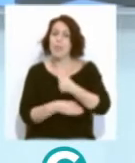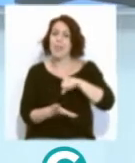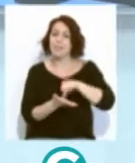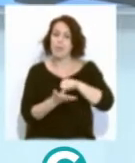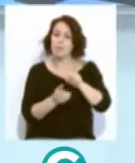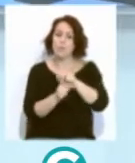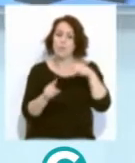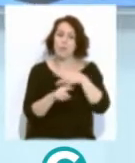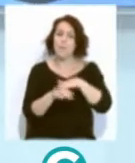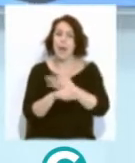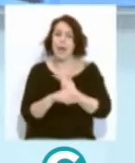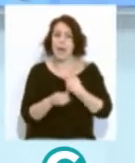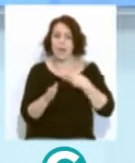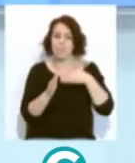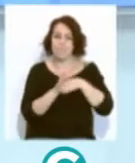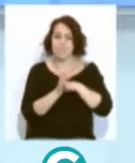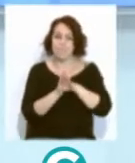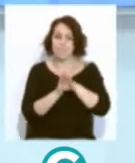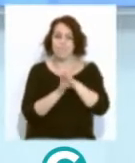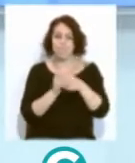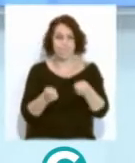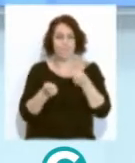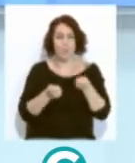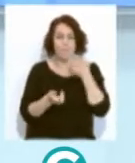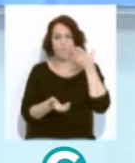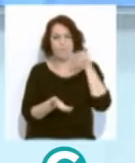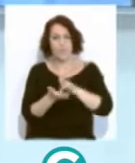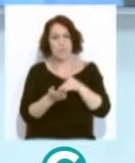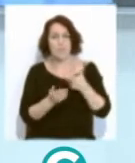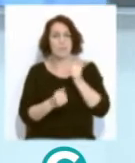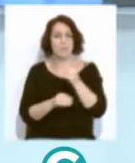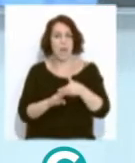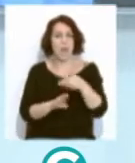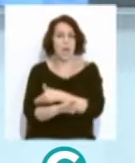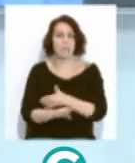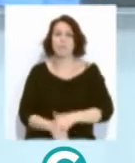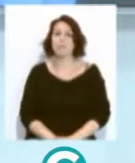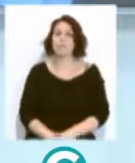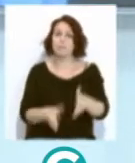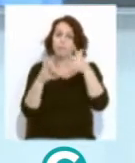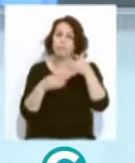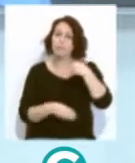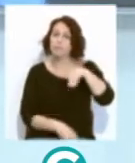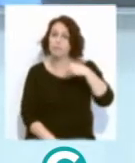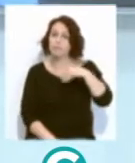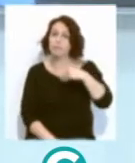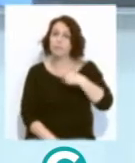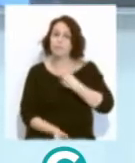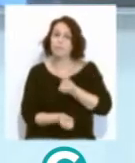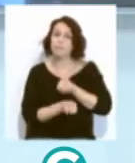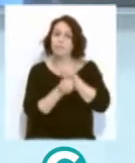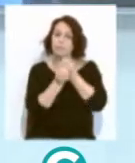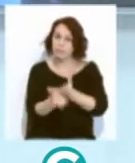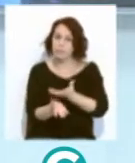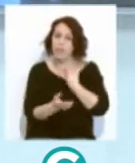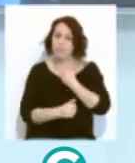con vistas a reducir el avance del virus en estas fechas previas a la Semana Santa. El consejero de Presidencia ha manifestado